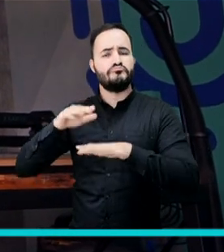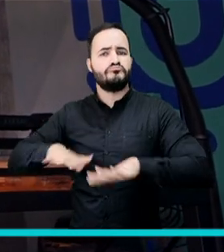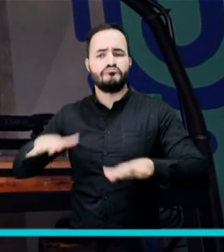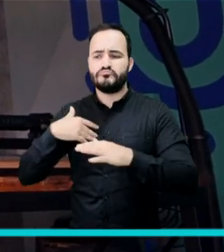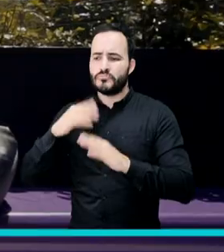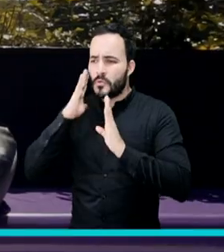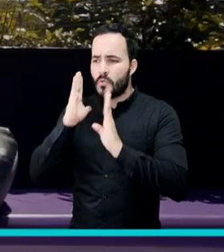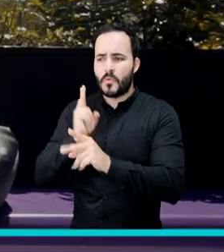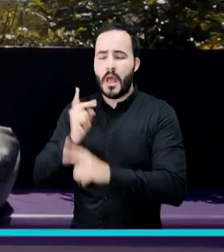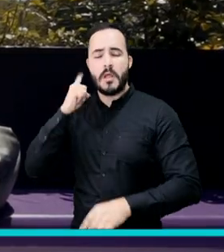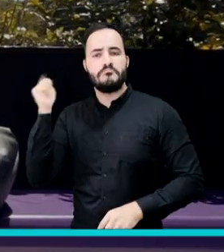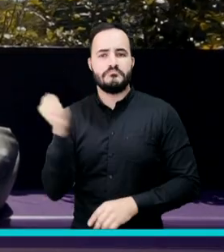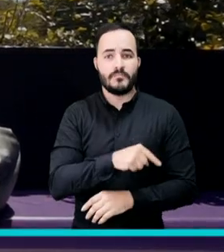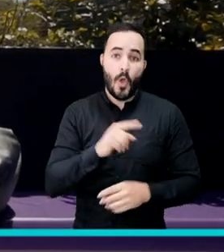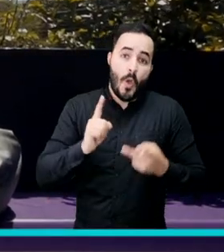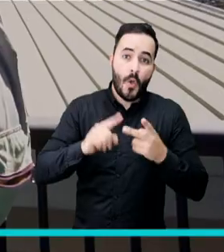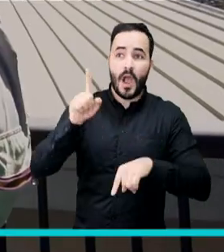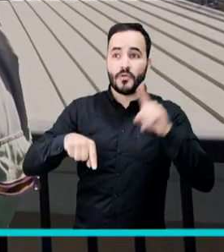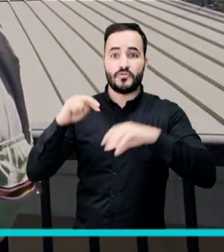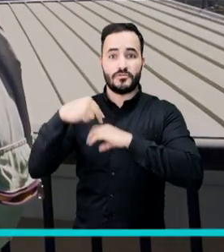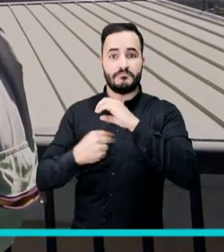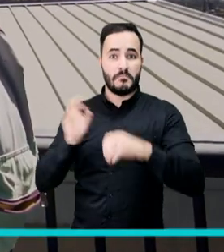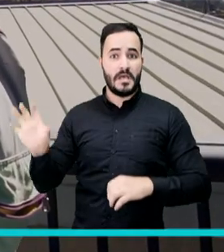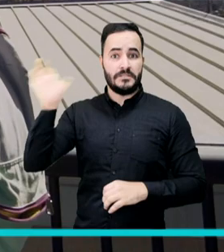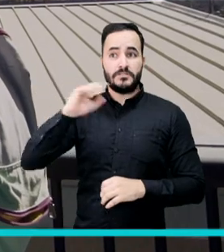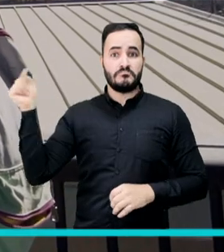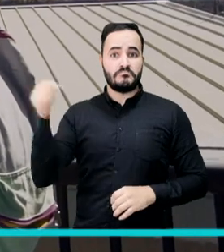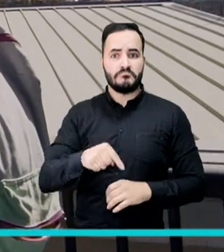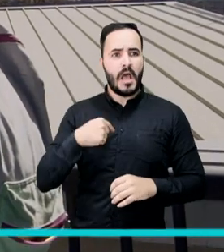extranjero que vienen y pasan por ahí, se quedan y quieren conocer.